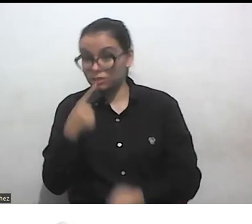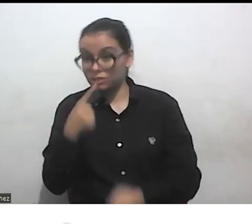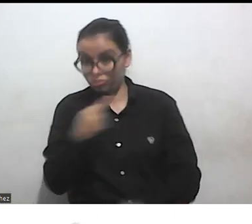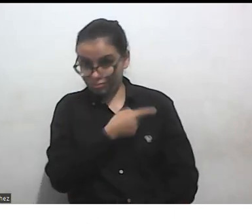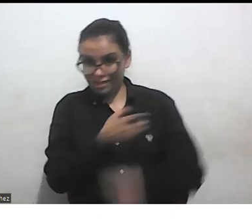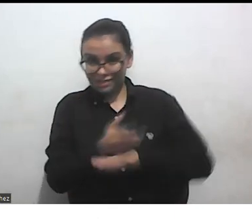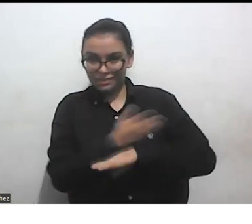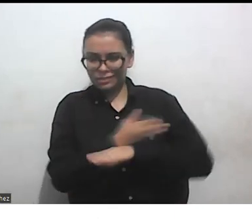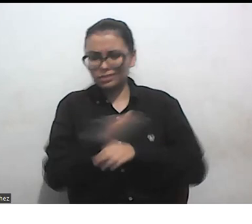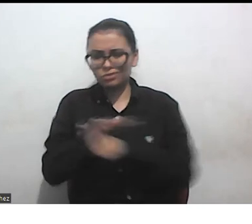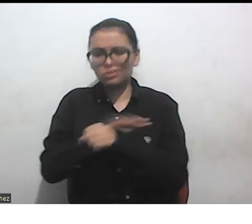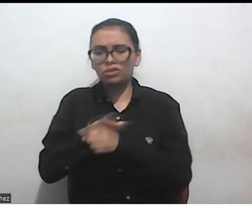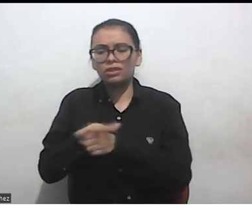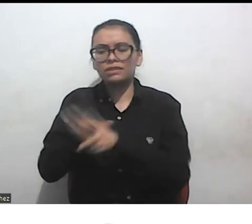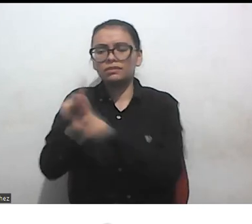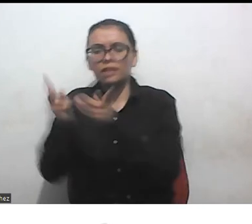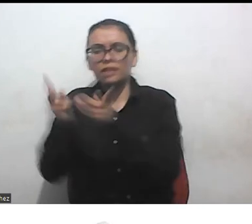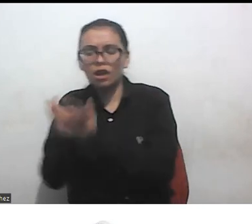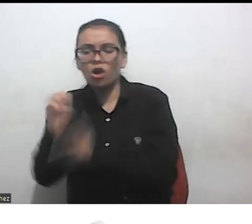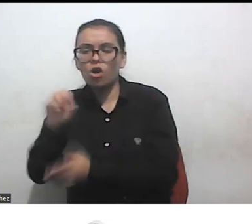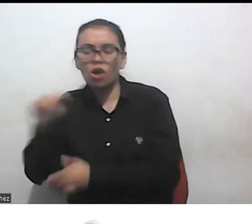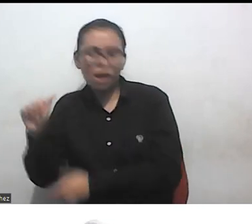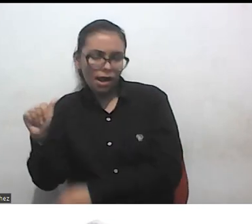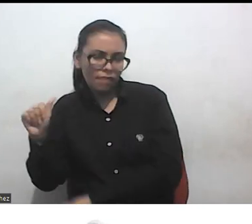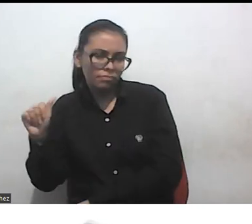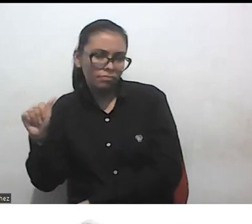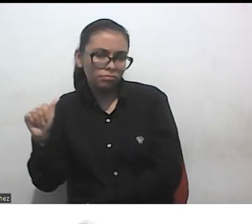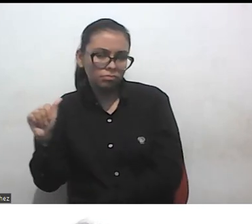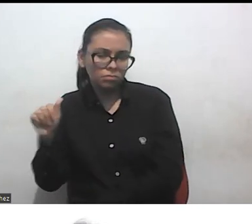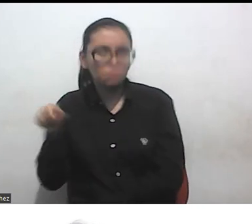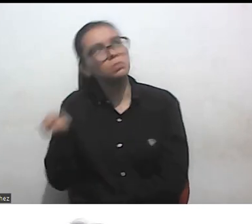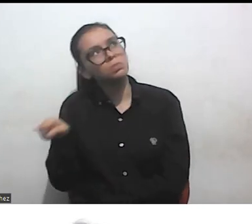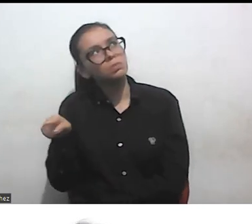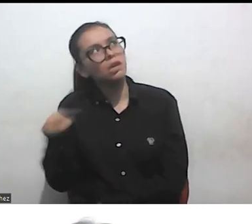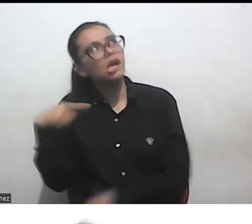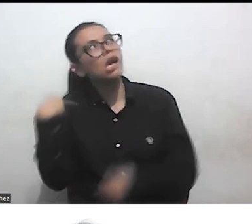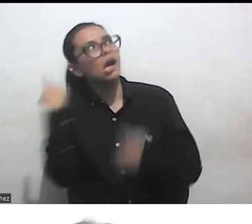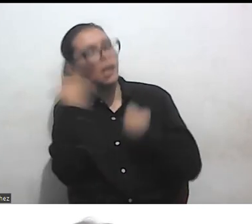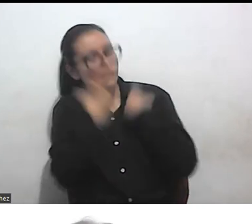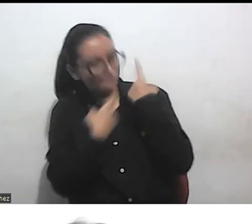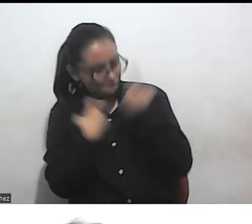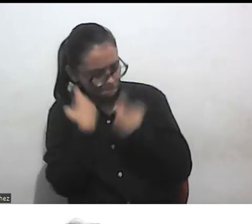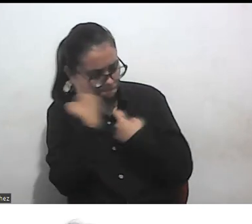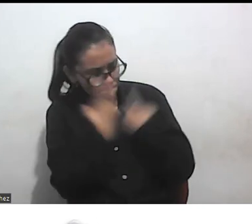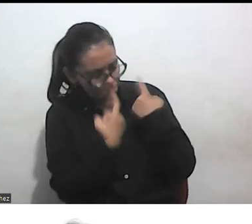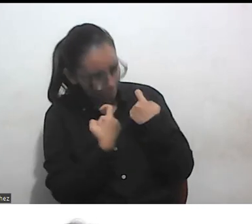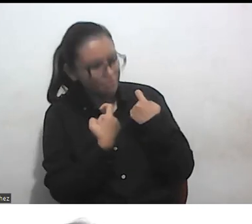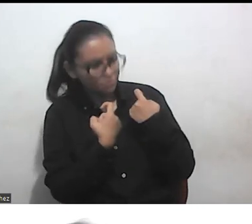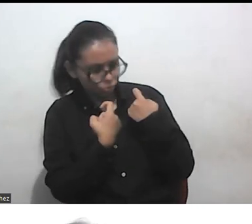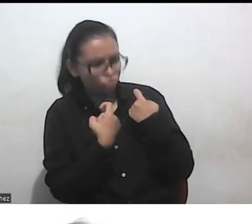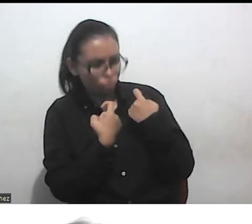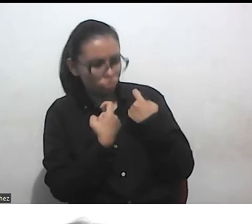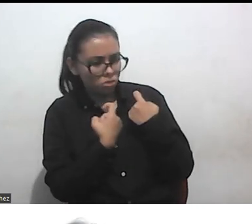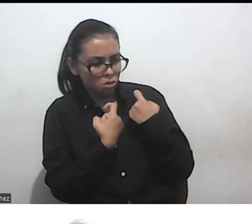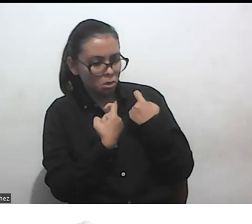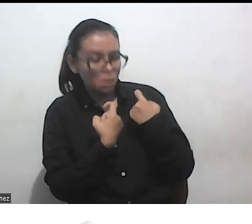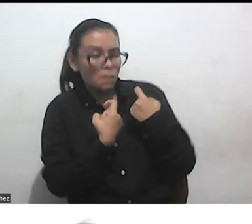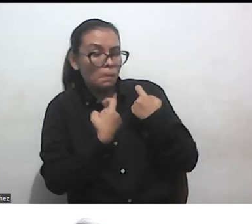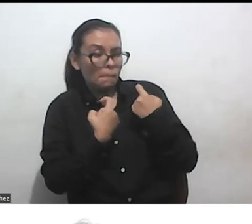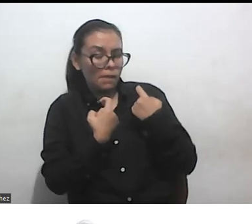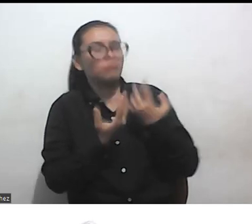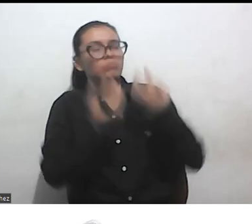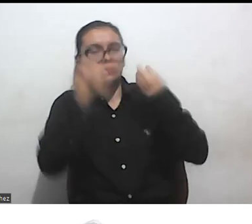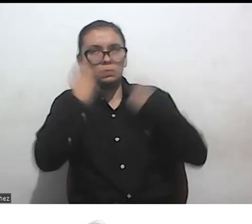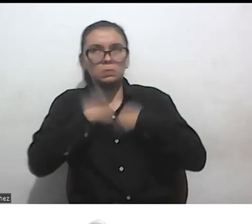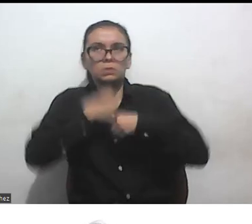estudiante, lo puede reflexionar, lo puede hablar, pero digamos la retroalimentación común que va a venir es,